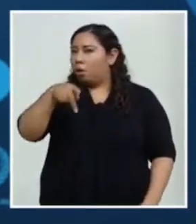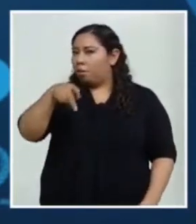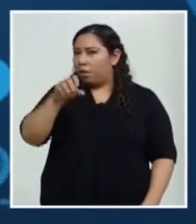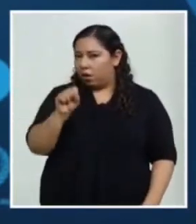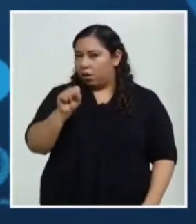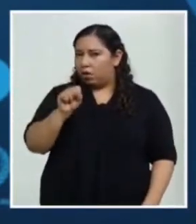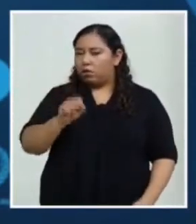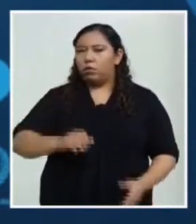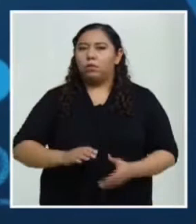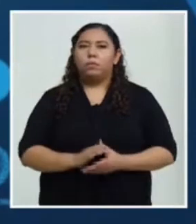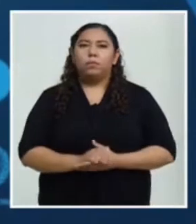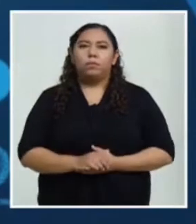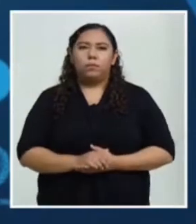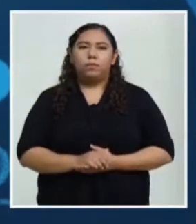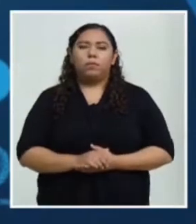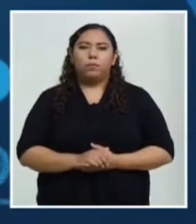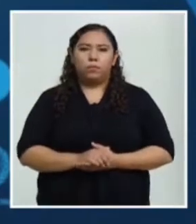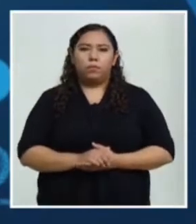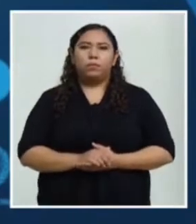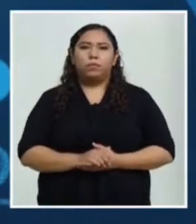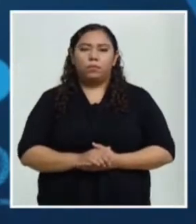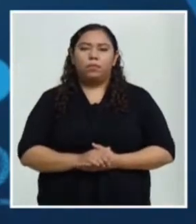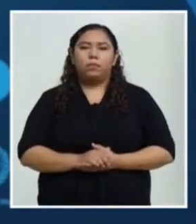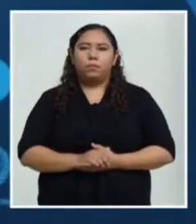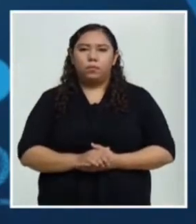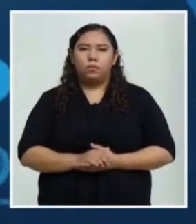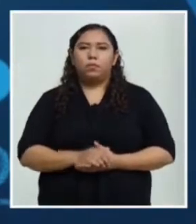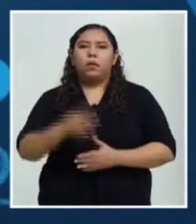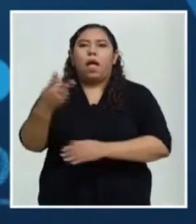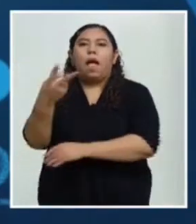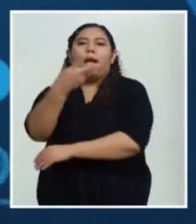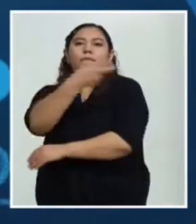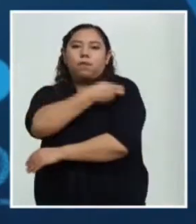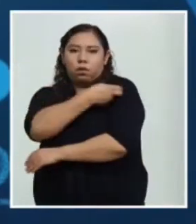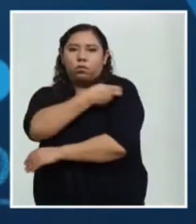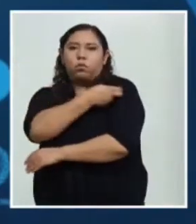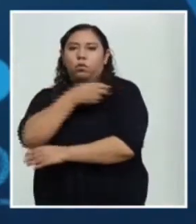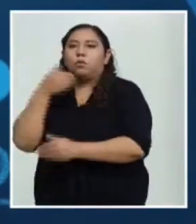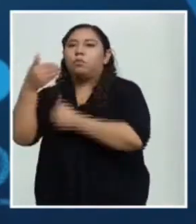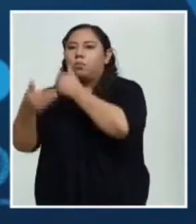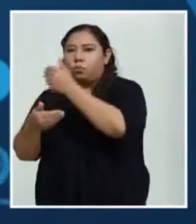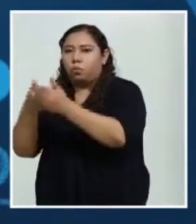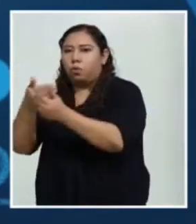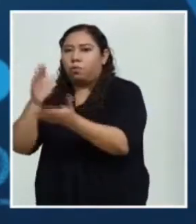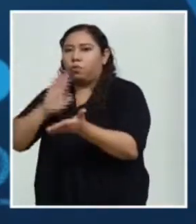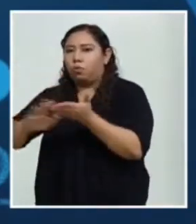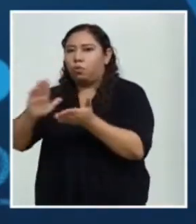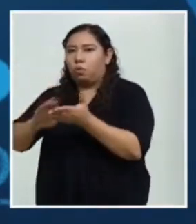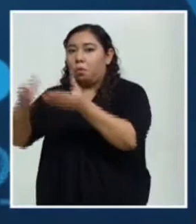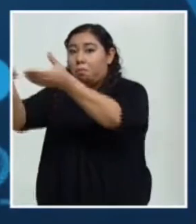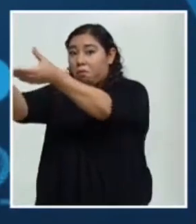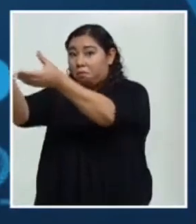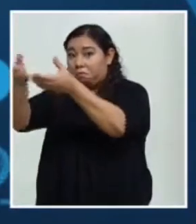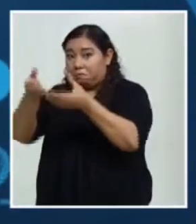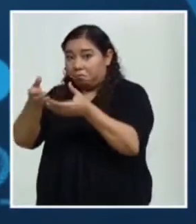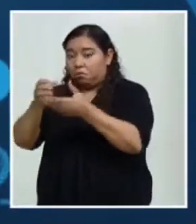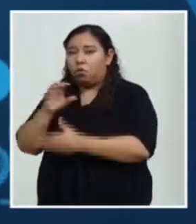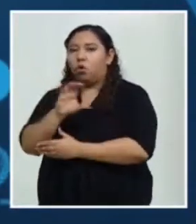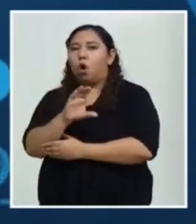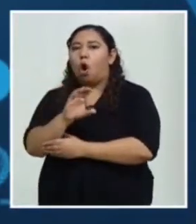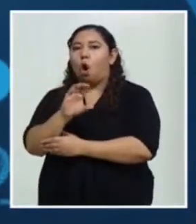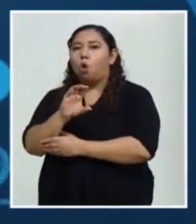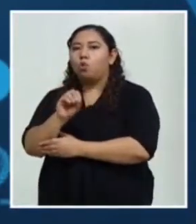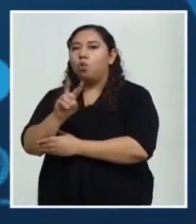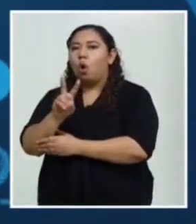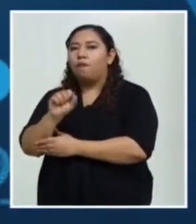mecanismo que está haciendo la adquisición de vacunas para COVAX. El fondo rotatorio de la